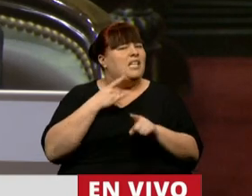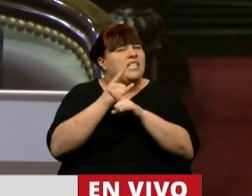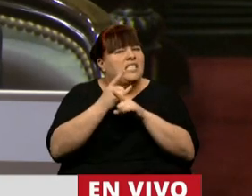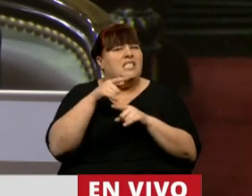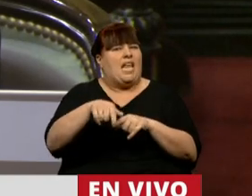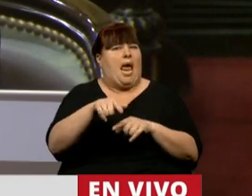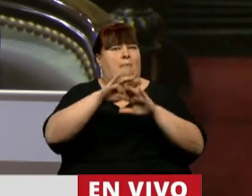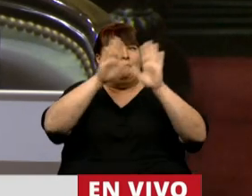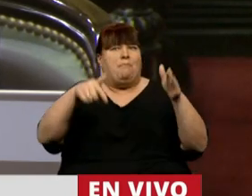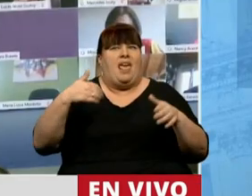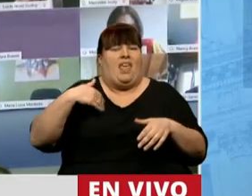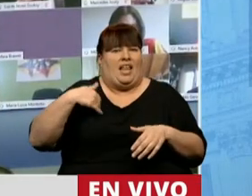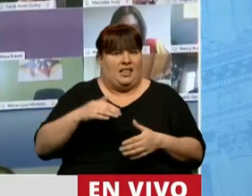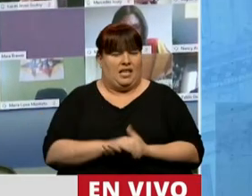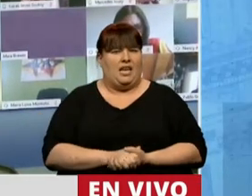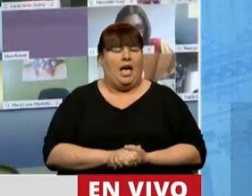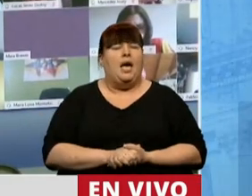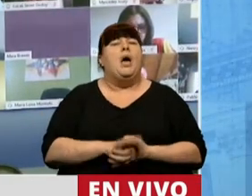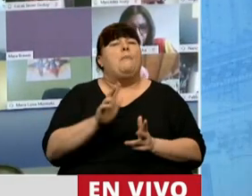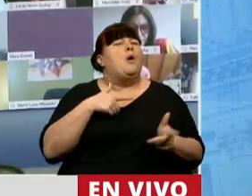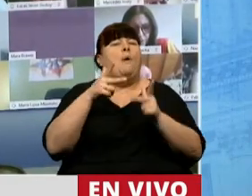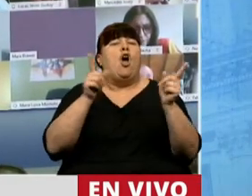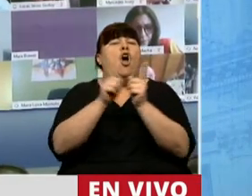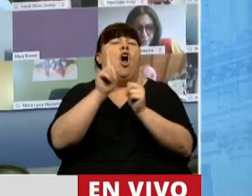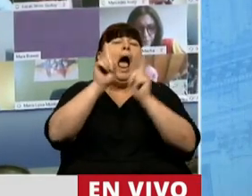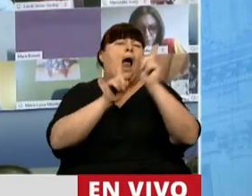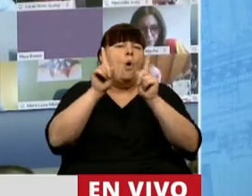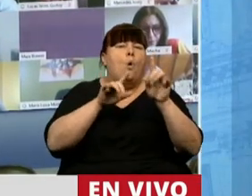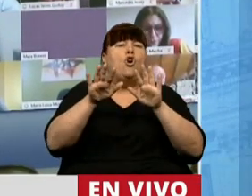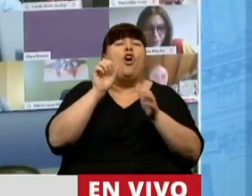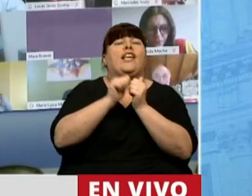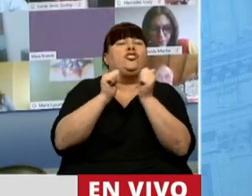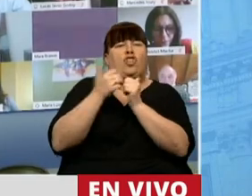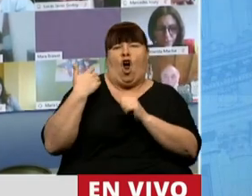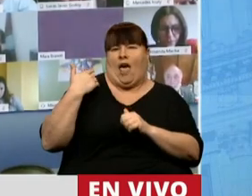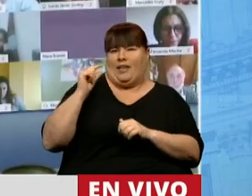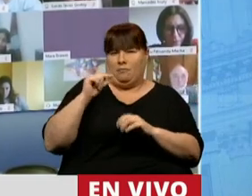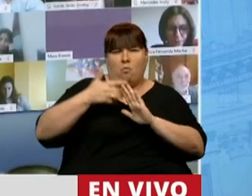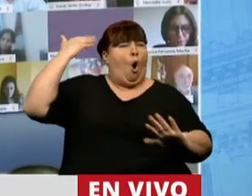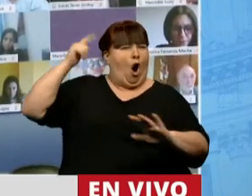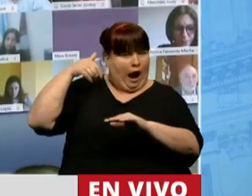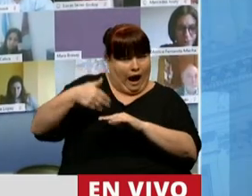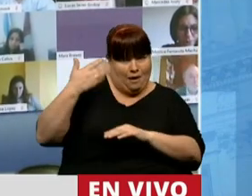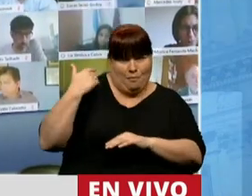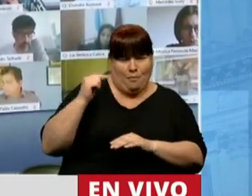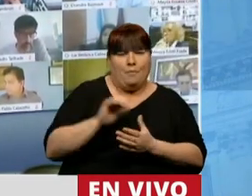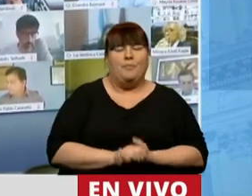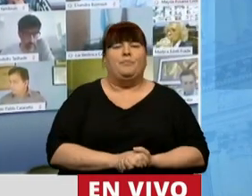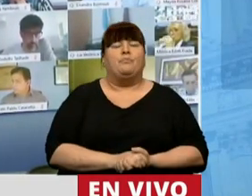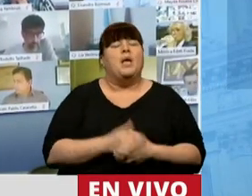siempre a este instituto en nuestro país. Pero voy a hablar nada más que de algunos hechos de la historia más reciente de la Argentina.